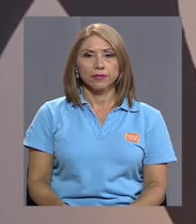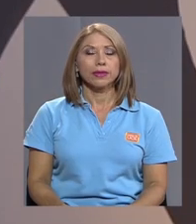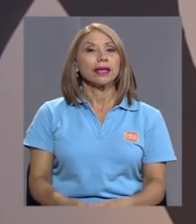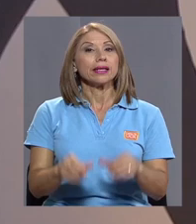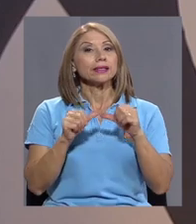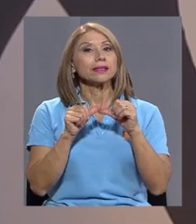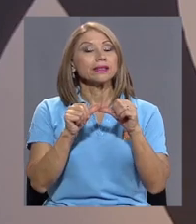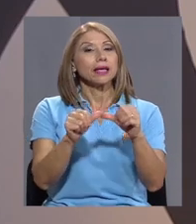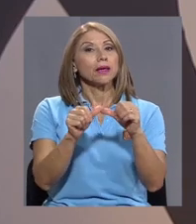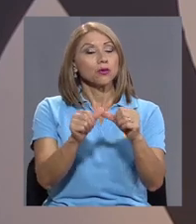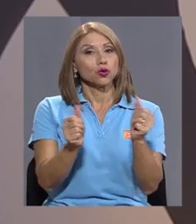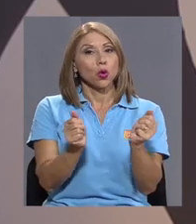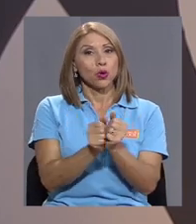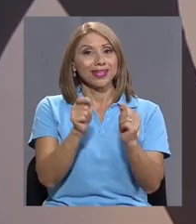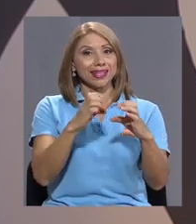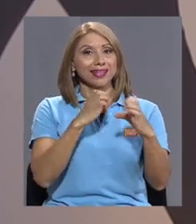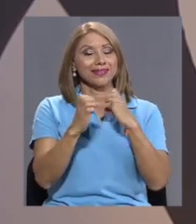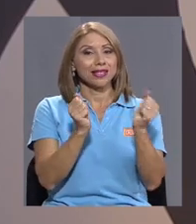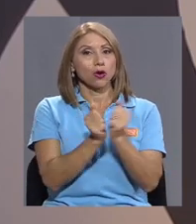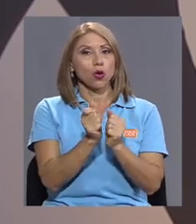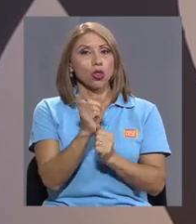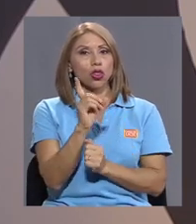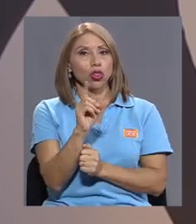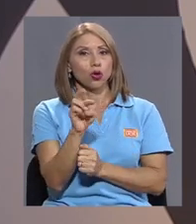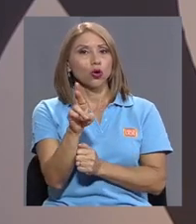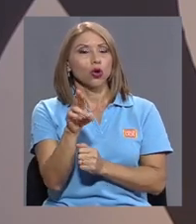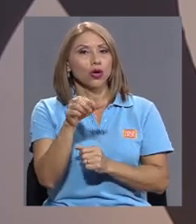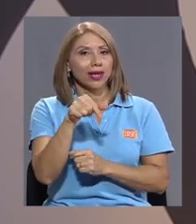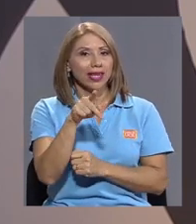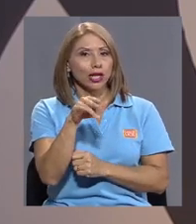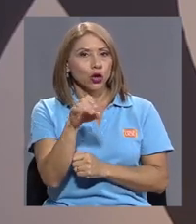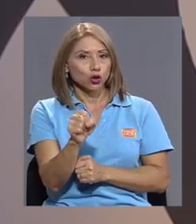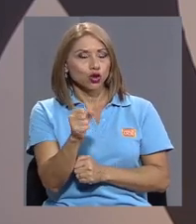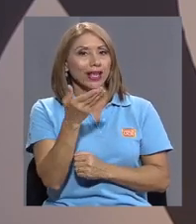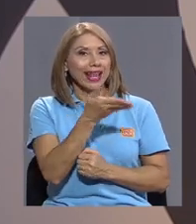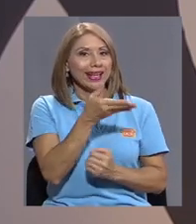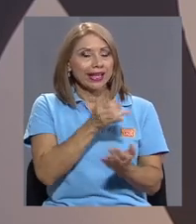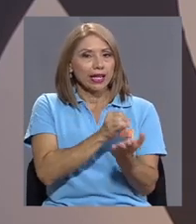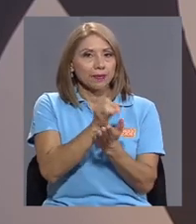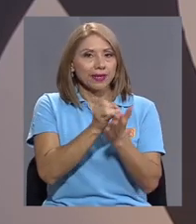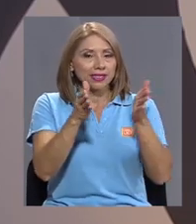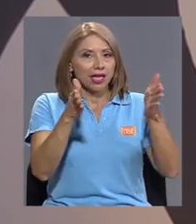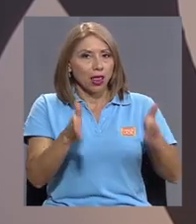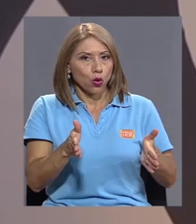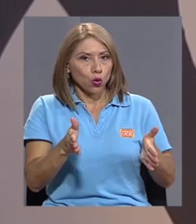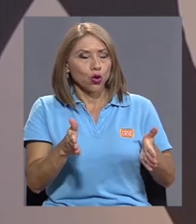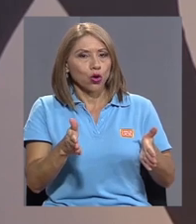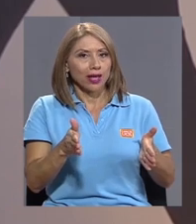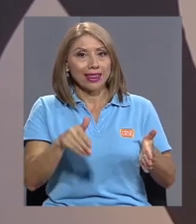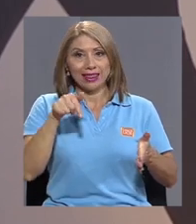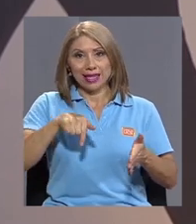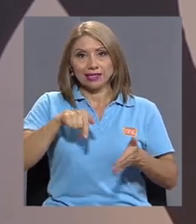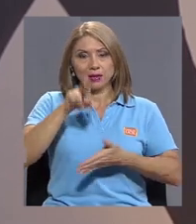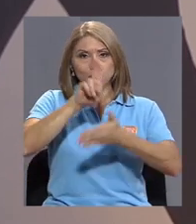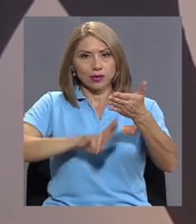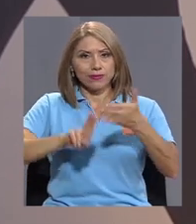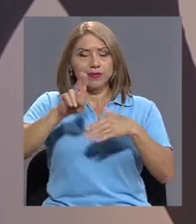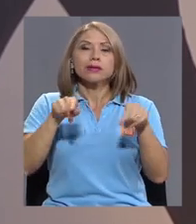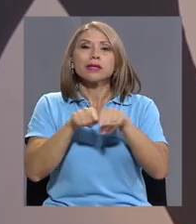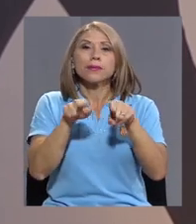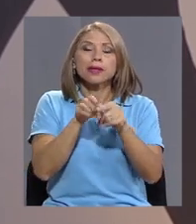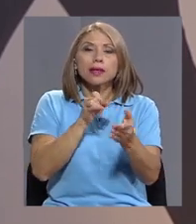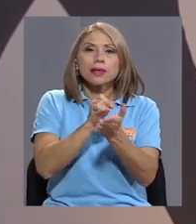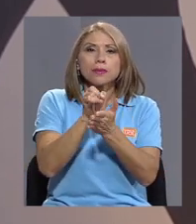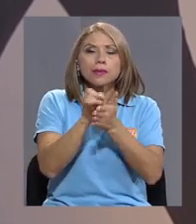Seguimos con esta entrevista con el Dr. Quiroz, quien es investigador de esta universidad y también